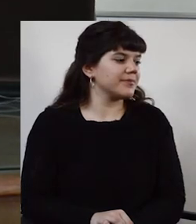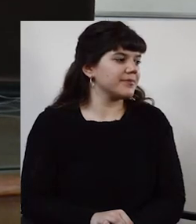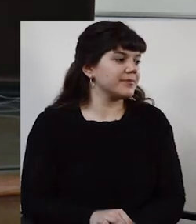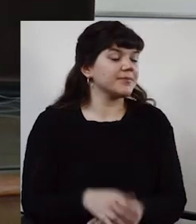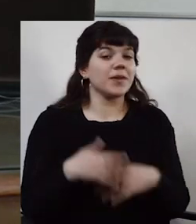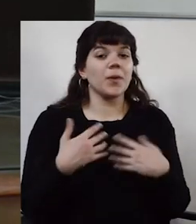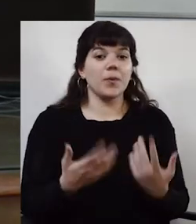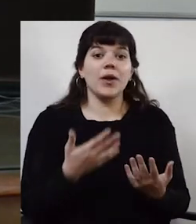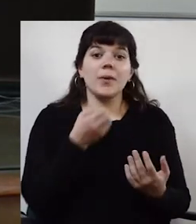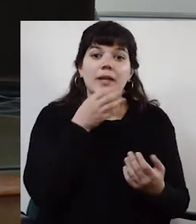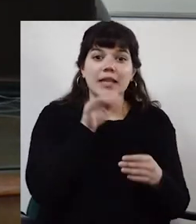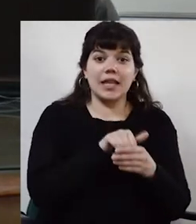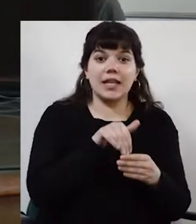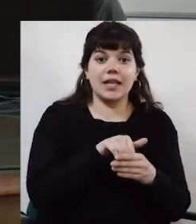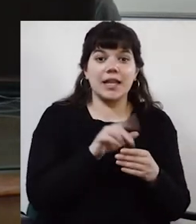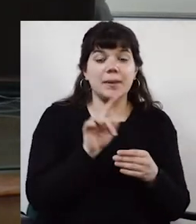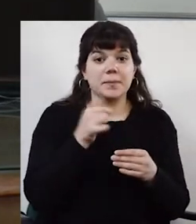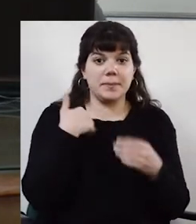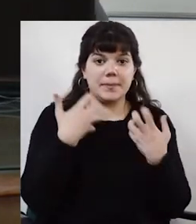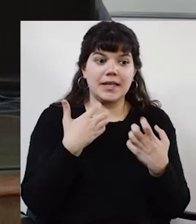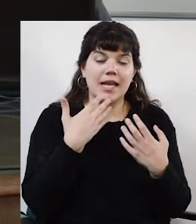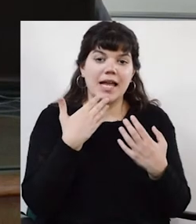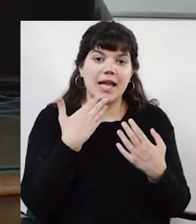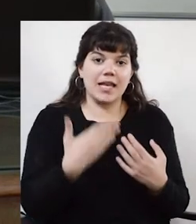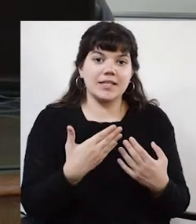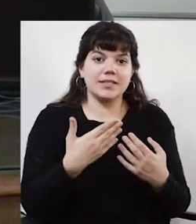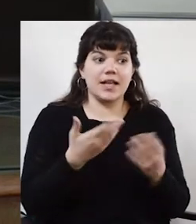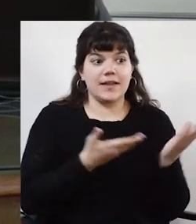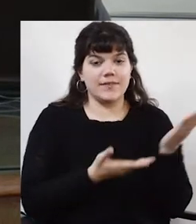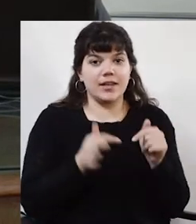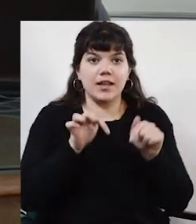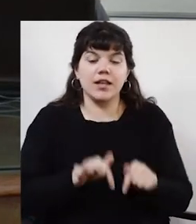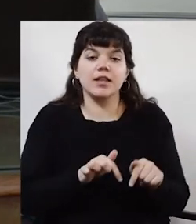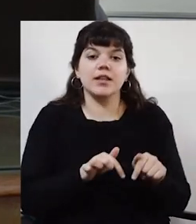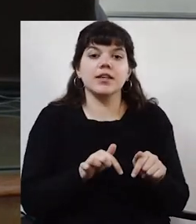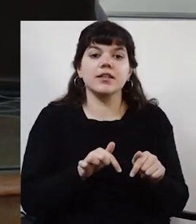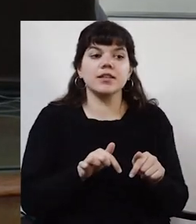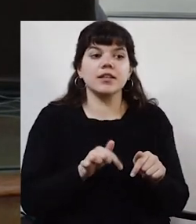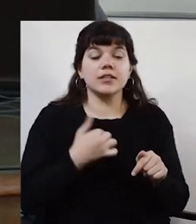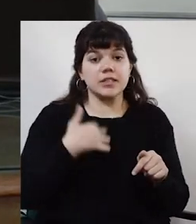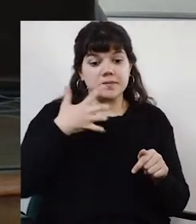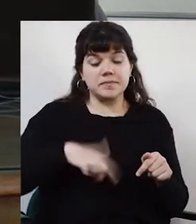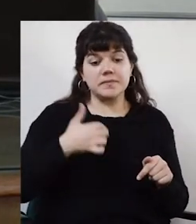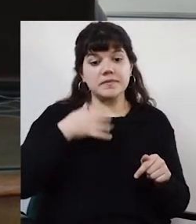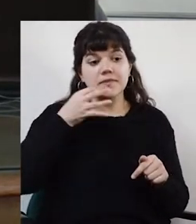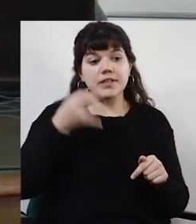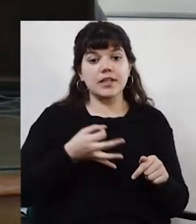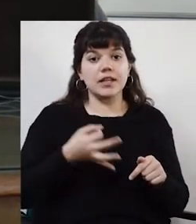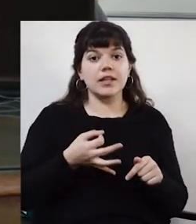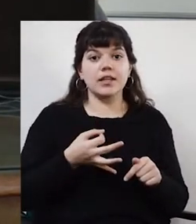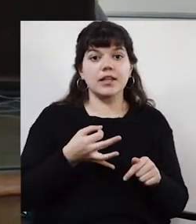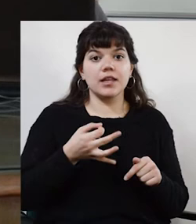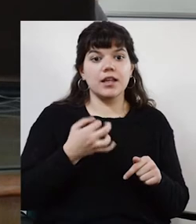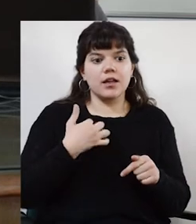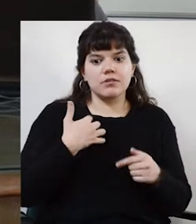Bueno, buenas tardes y sobre, primero que nada, muchas gracias por la invitación. Yo la verdad que lo más